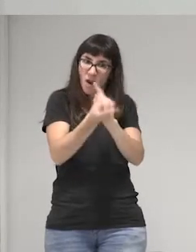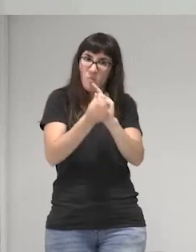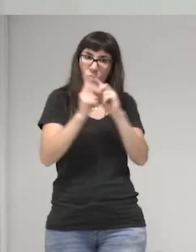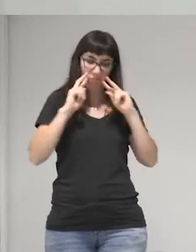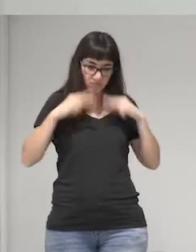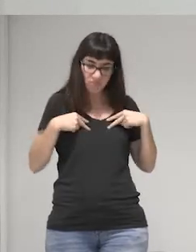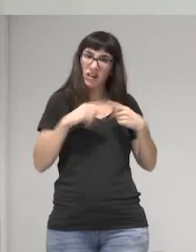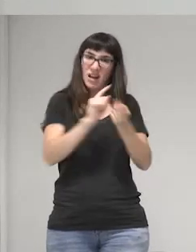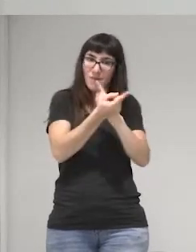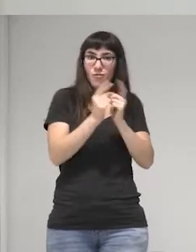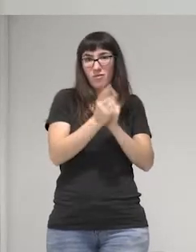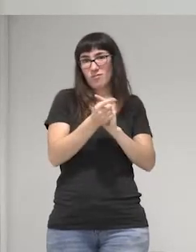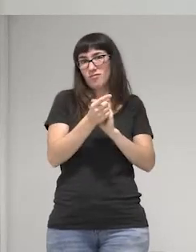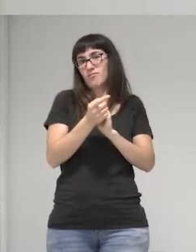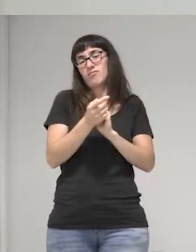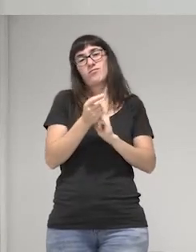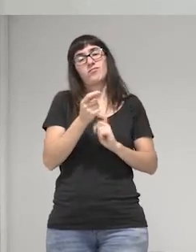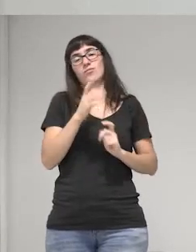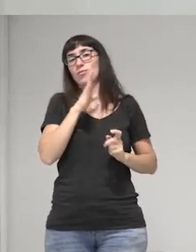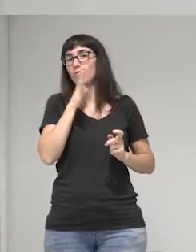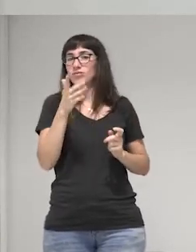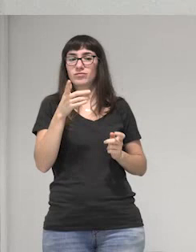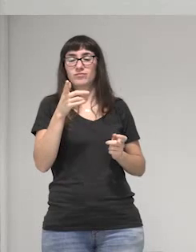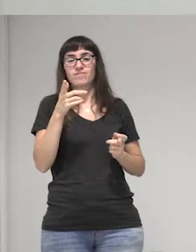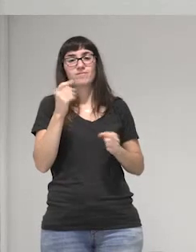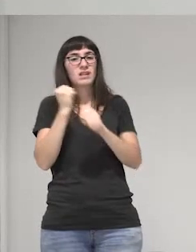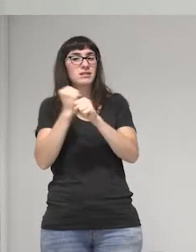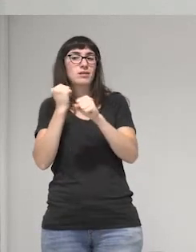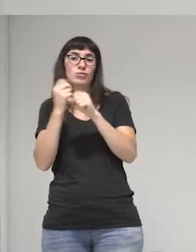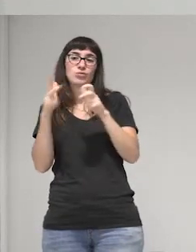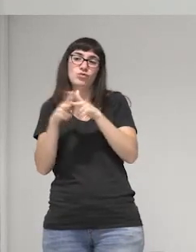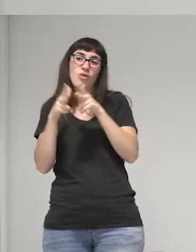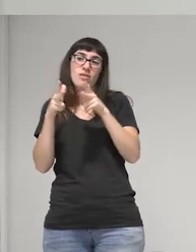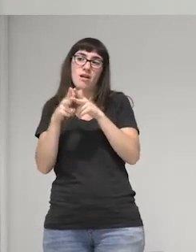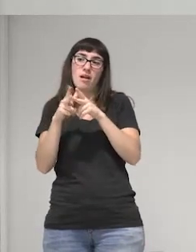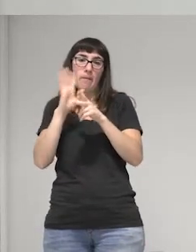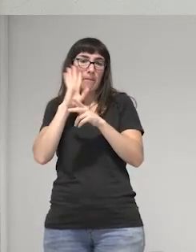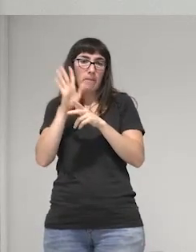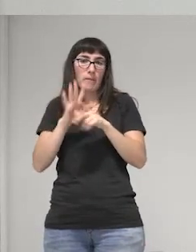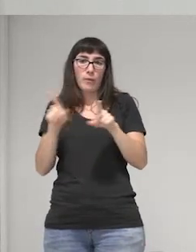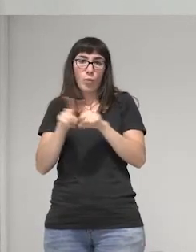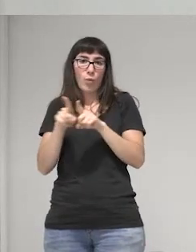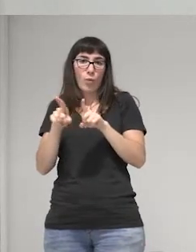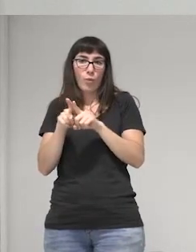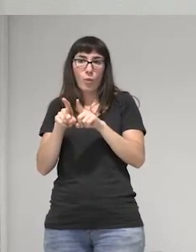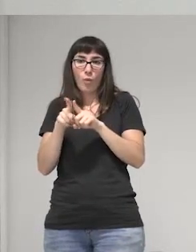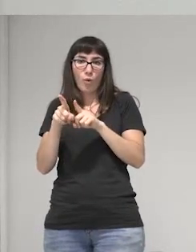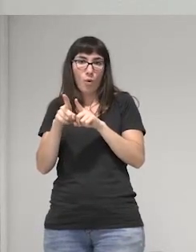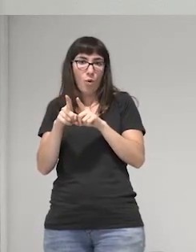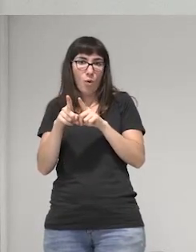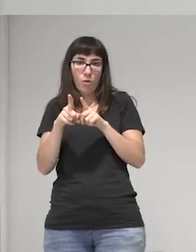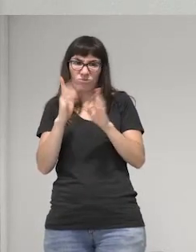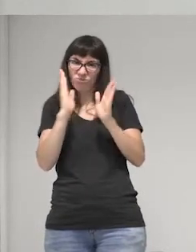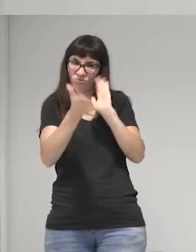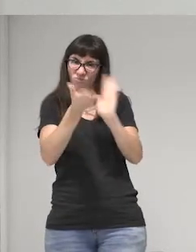entonces el trabajo social más parece termina siendo más sóstil que